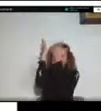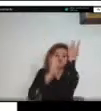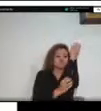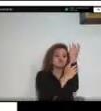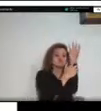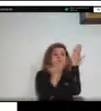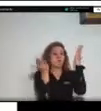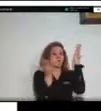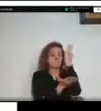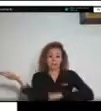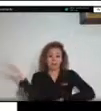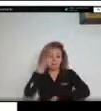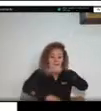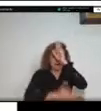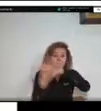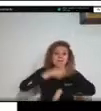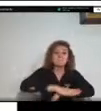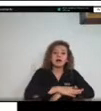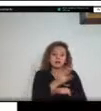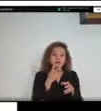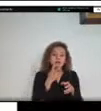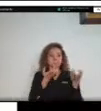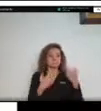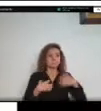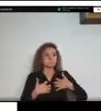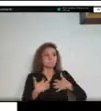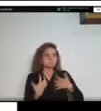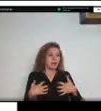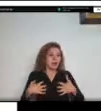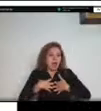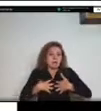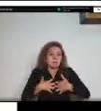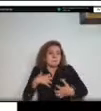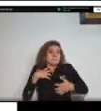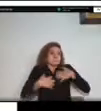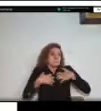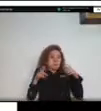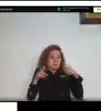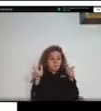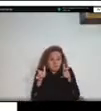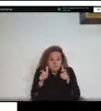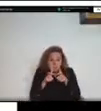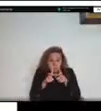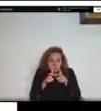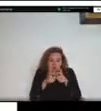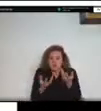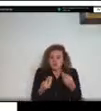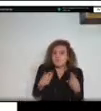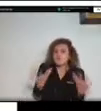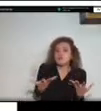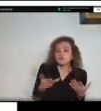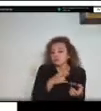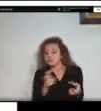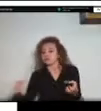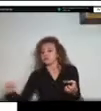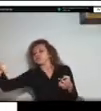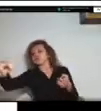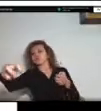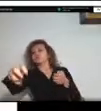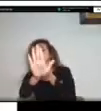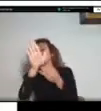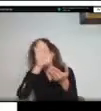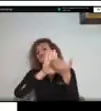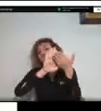indiscriminada de sus presas naturales entonces los animales al tener reducidos y al ser desplazados no tienen otra oportunidad